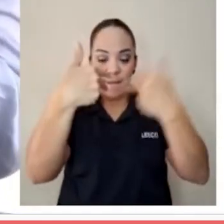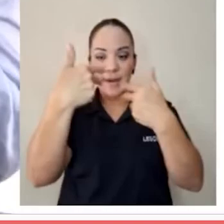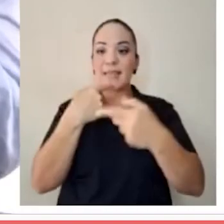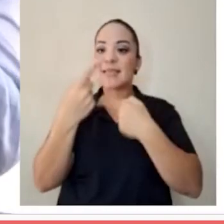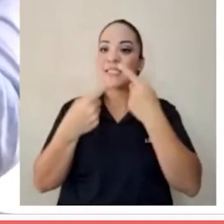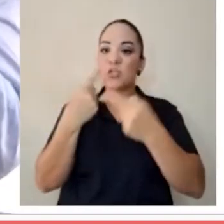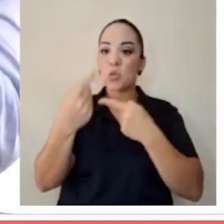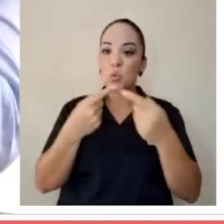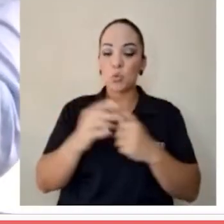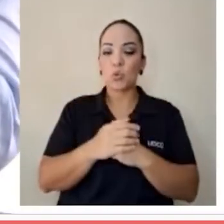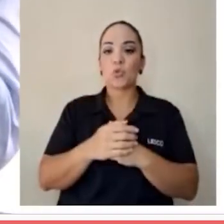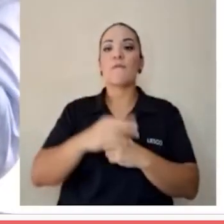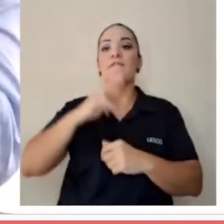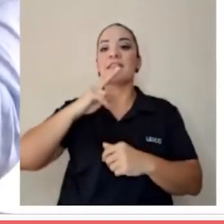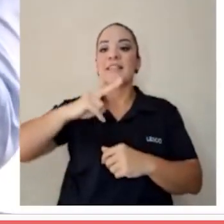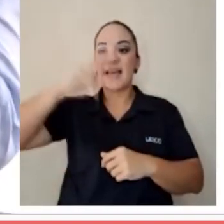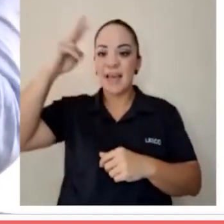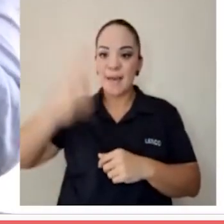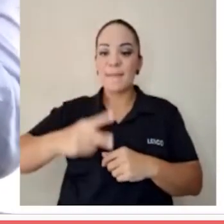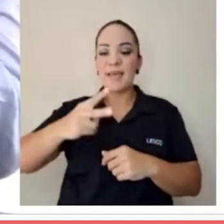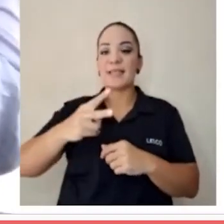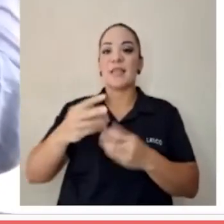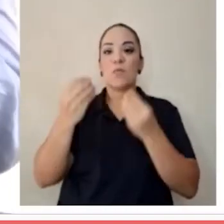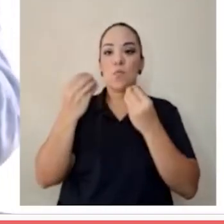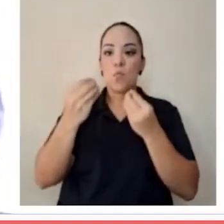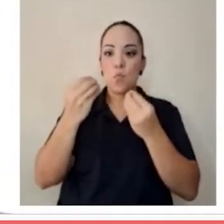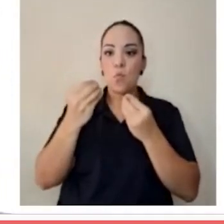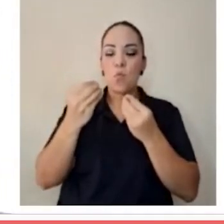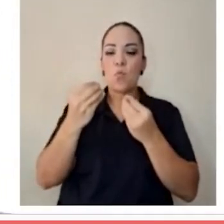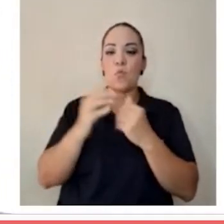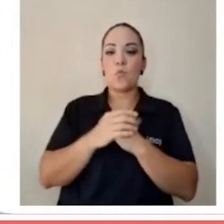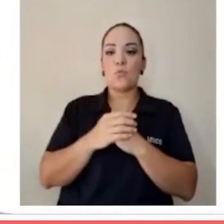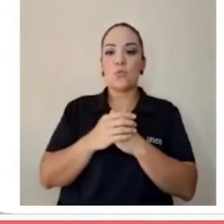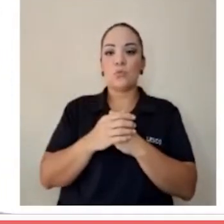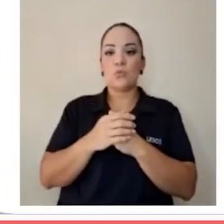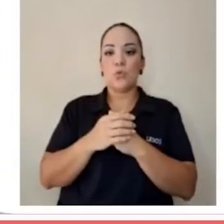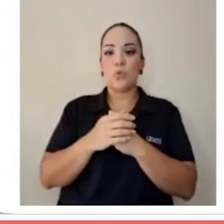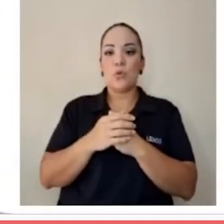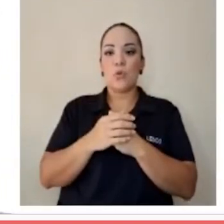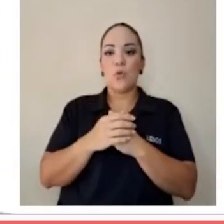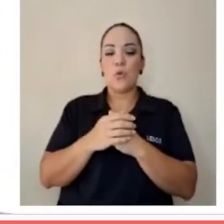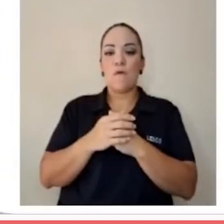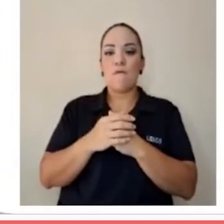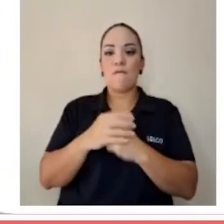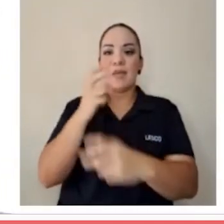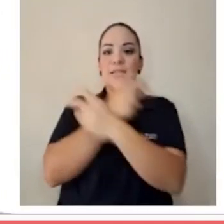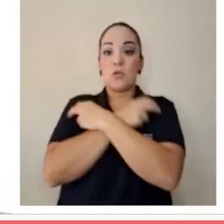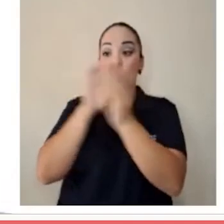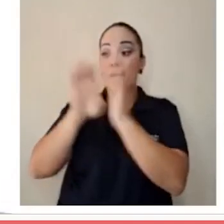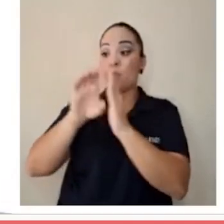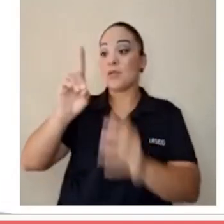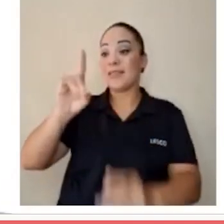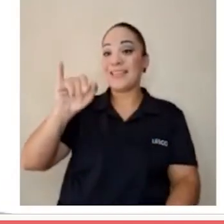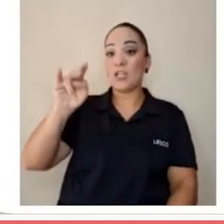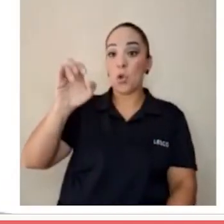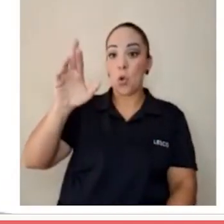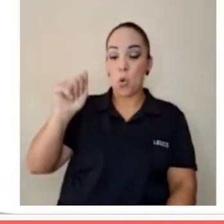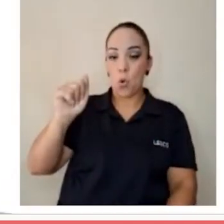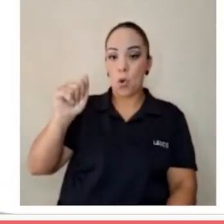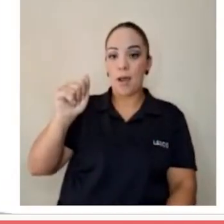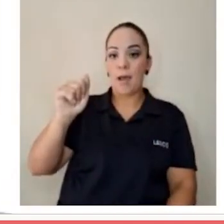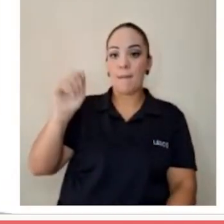verdaderamente cargados de veneno, de gente como Dinora o Arquero, Francisco,